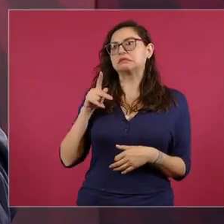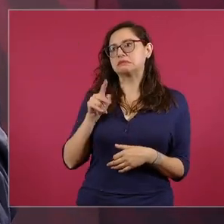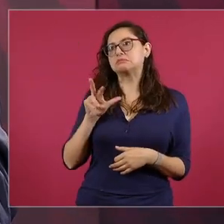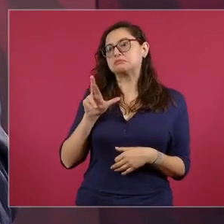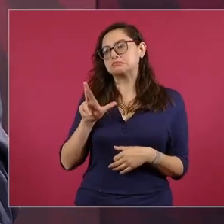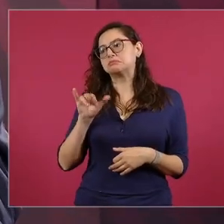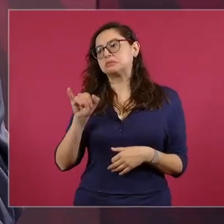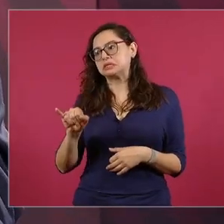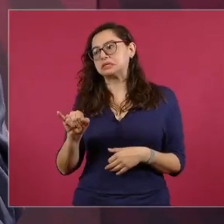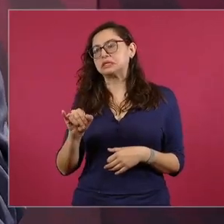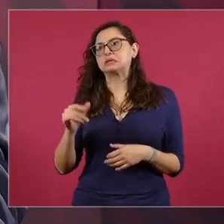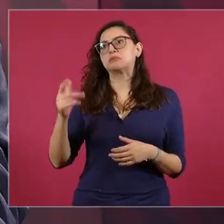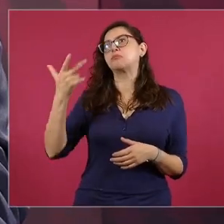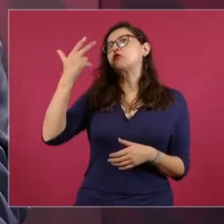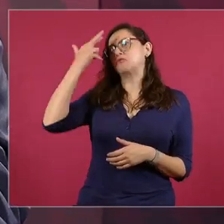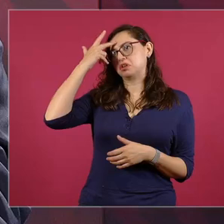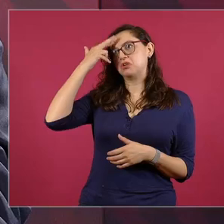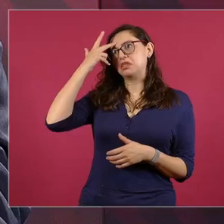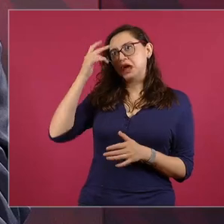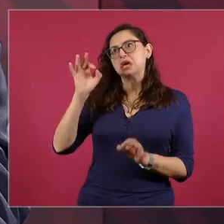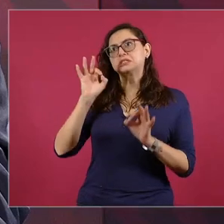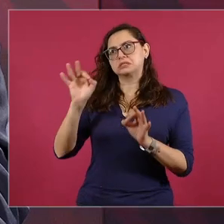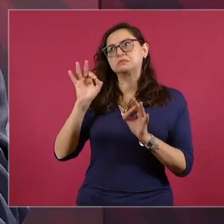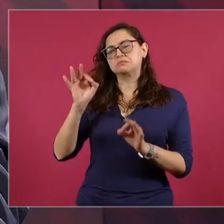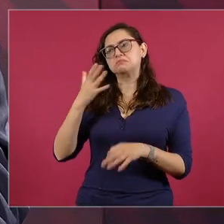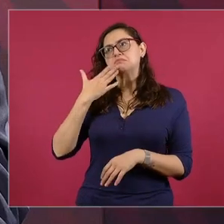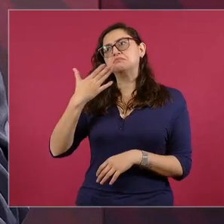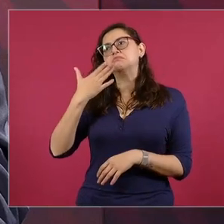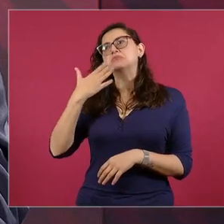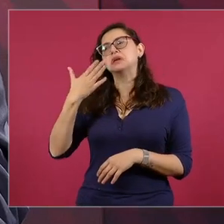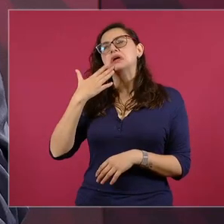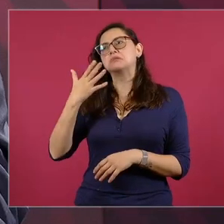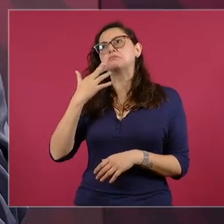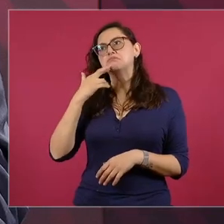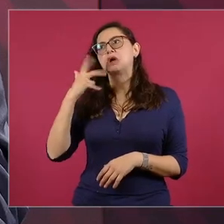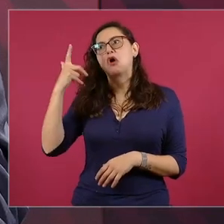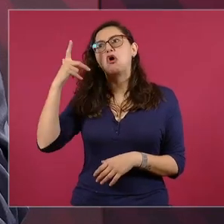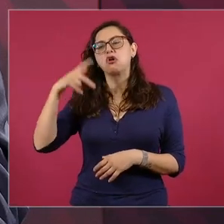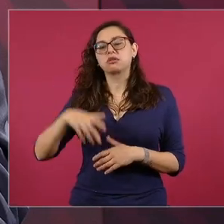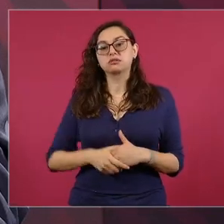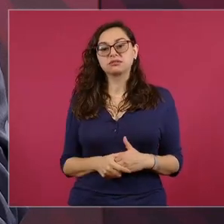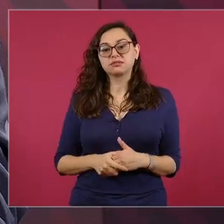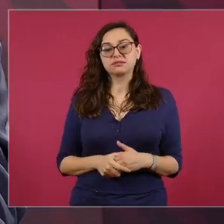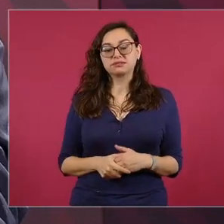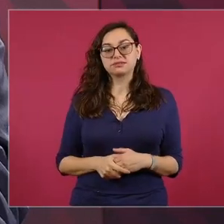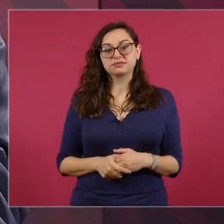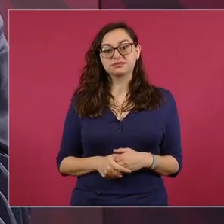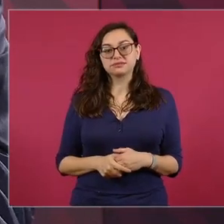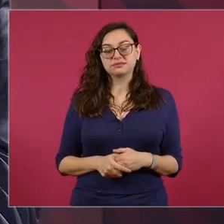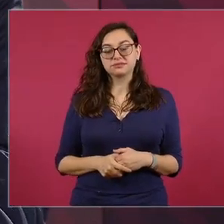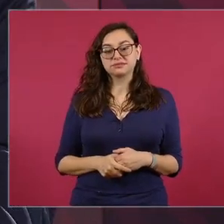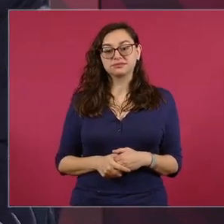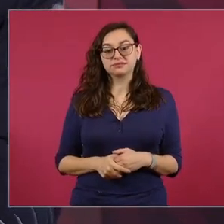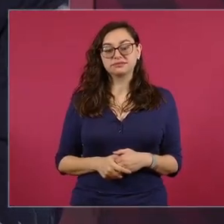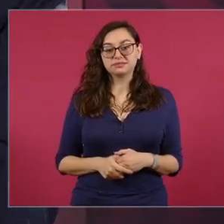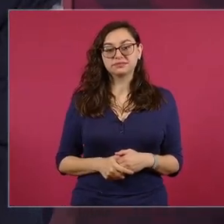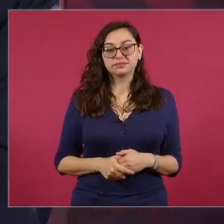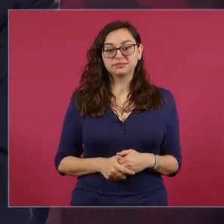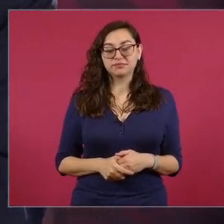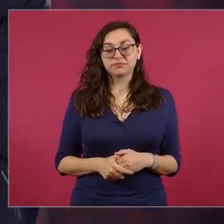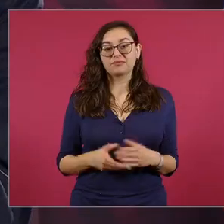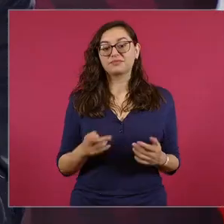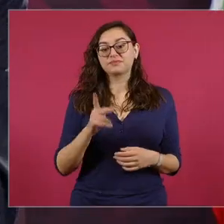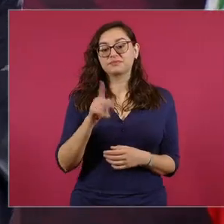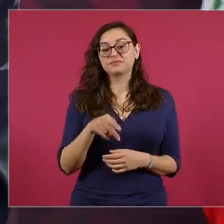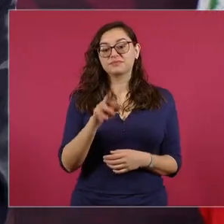porfirio Díaz y Krause,